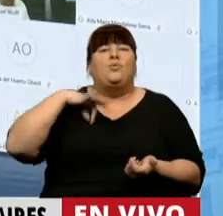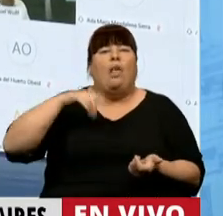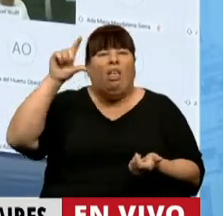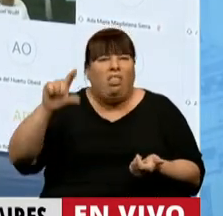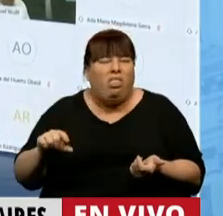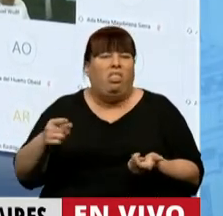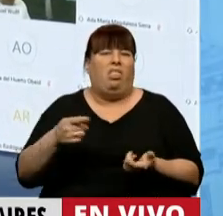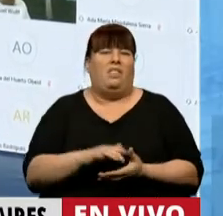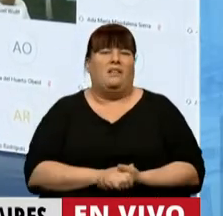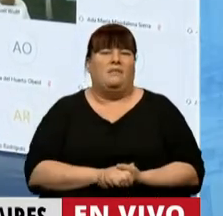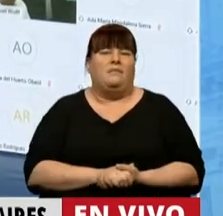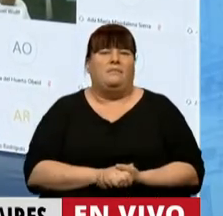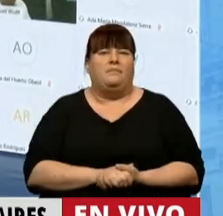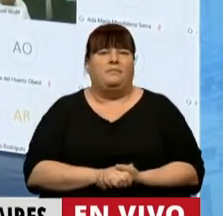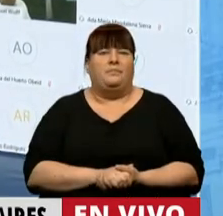salarios